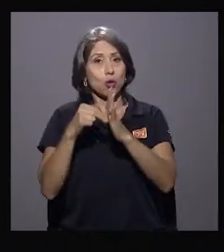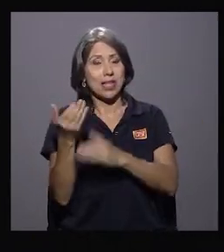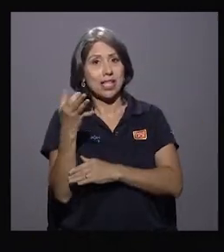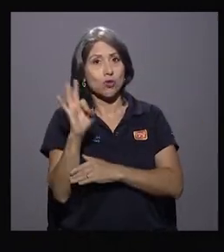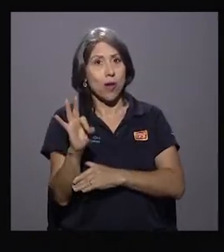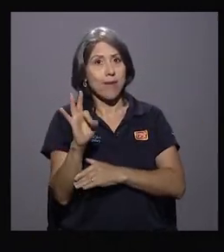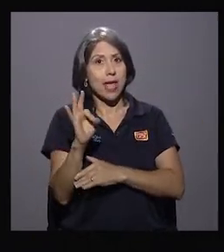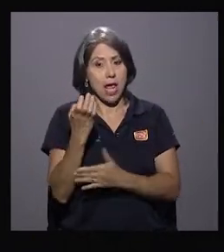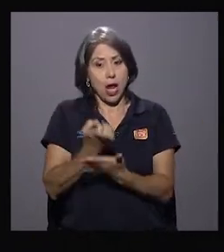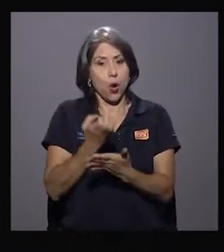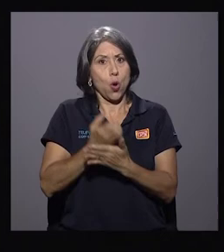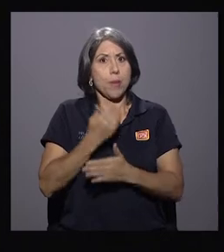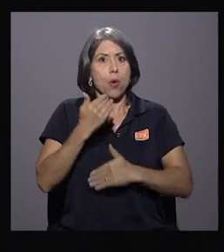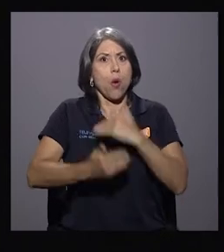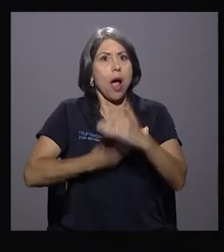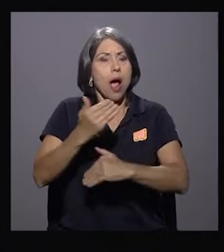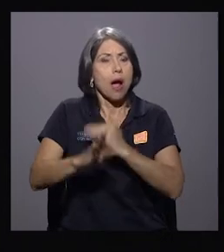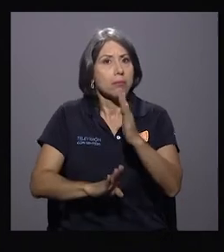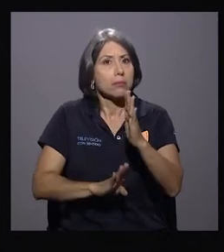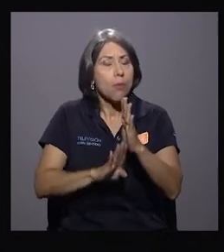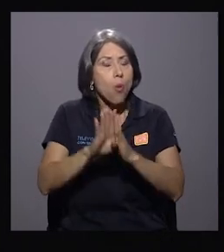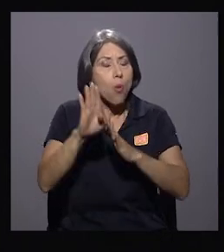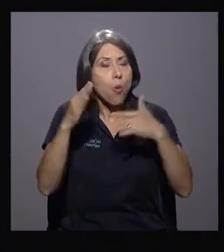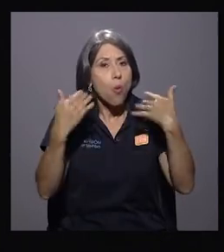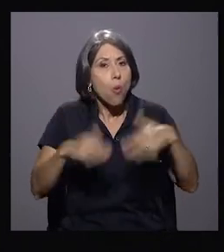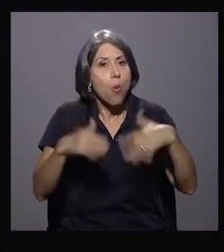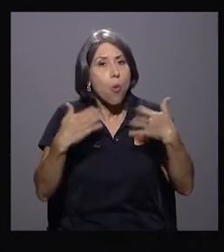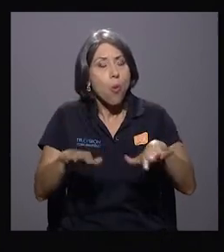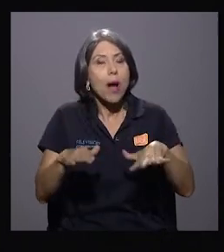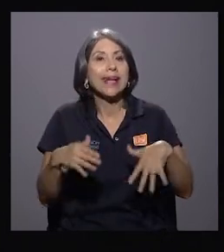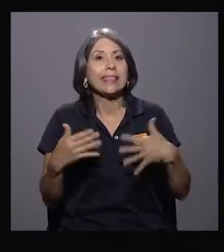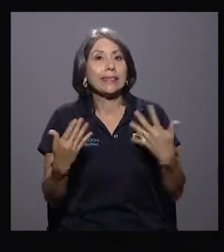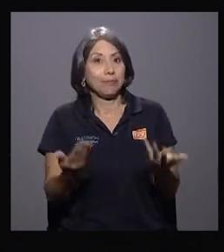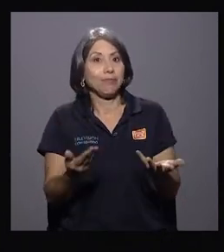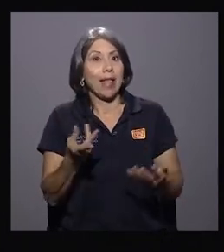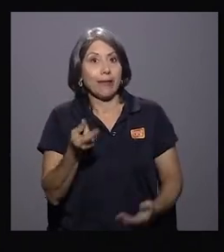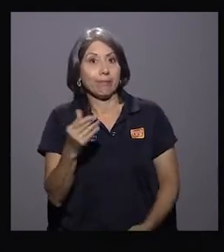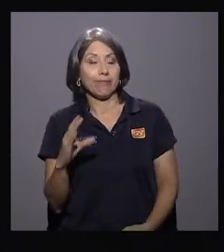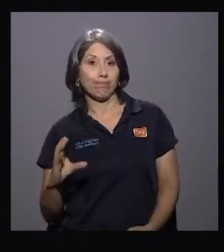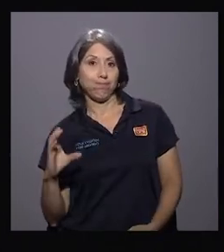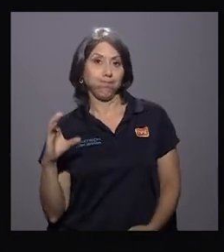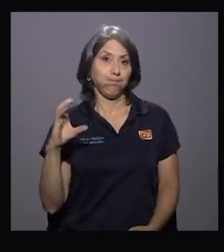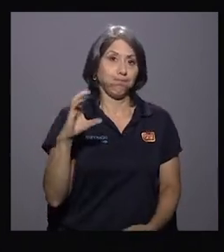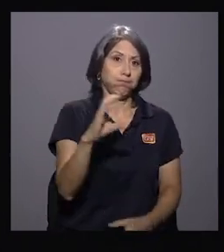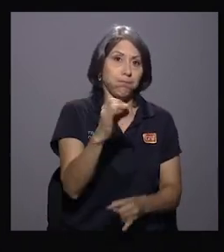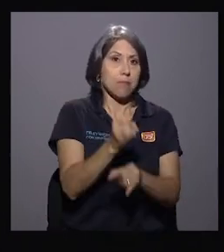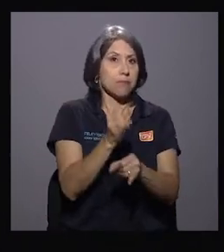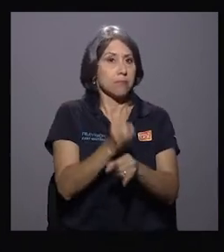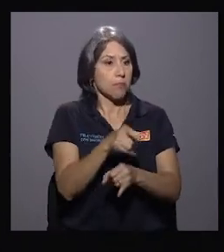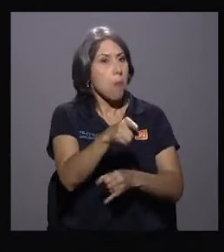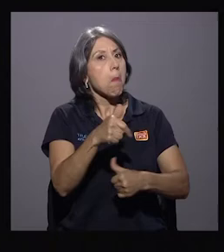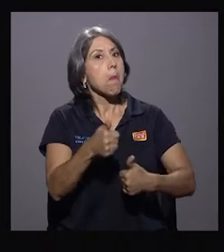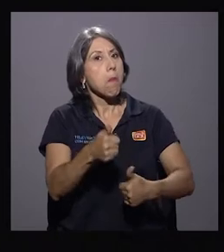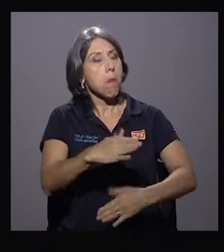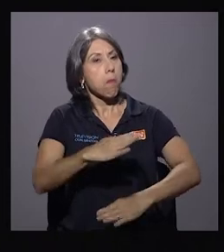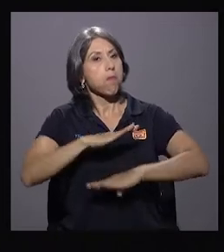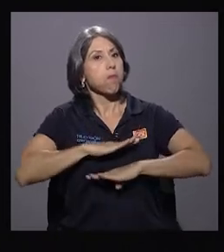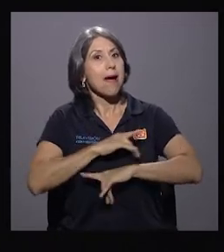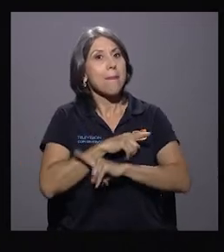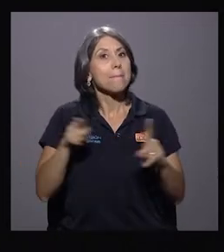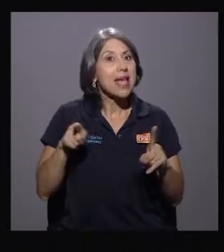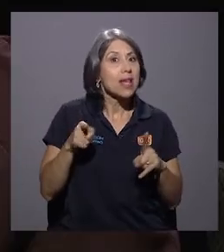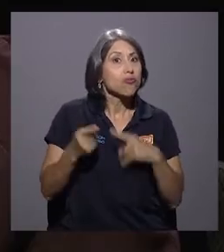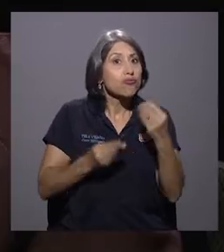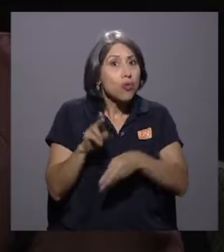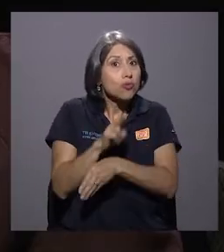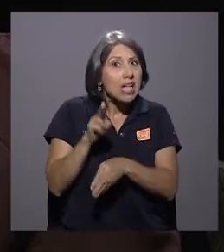impresionante? O sea, el hecho de darle dinero a la institución fue de manera satisfactoria, pero la efectividad fue